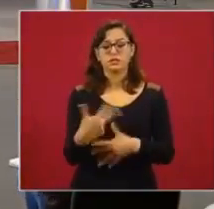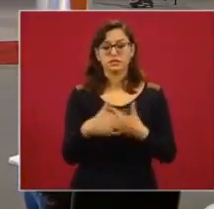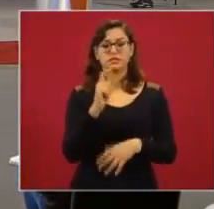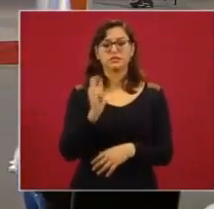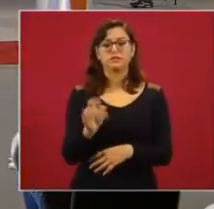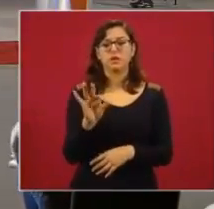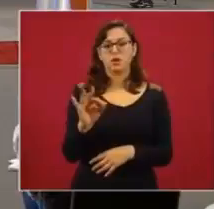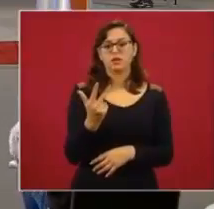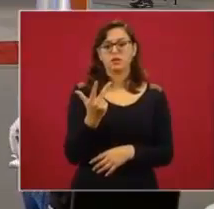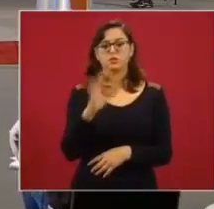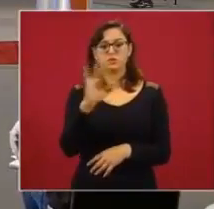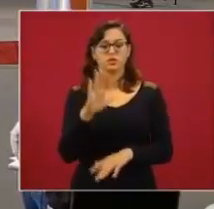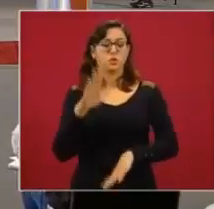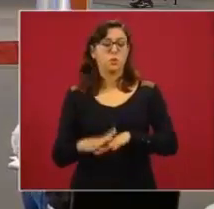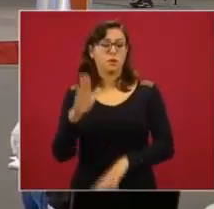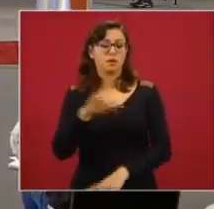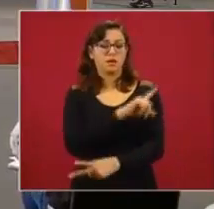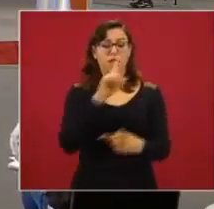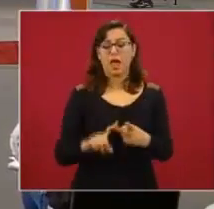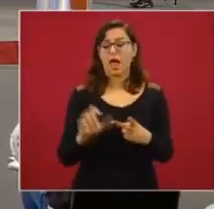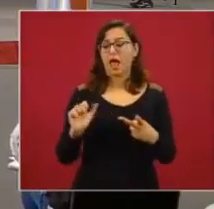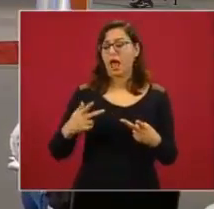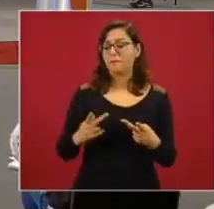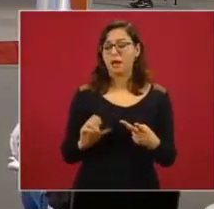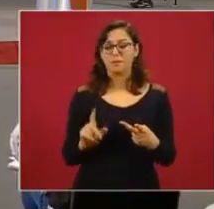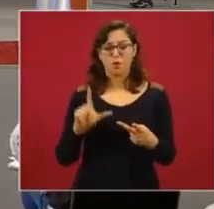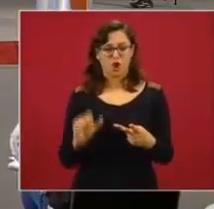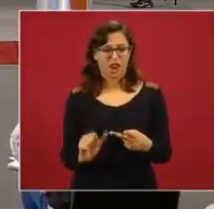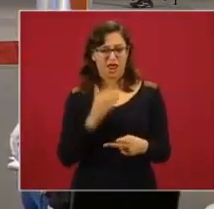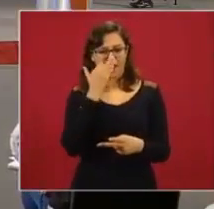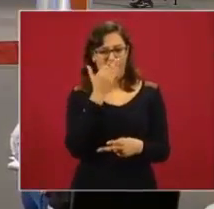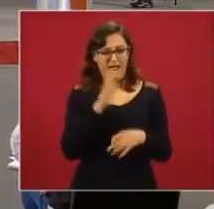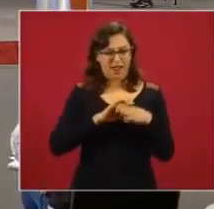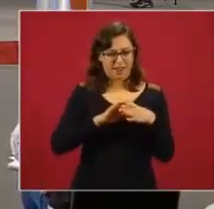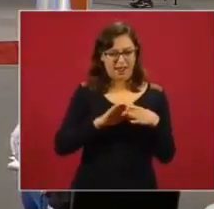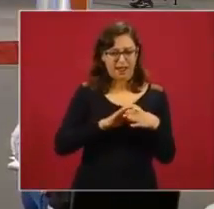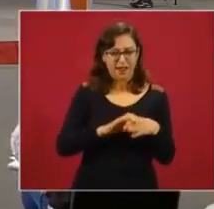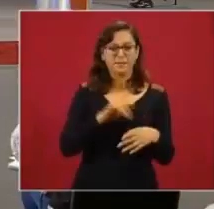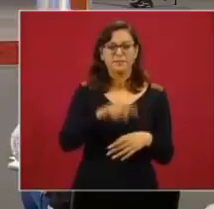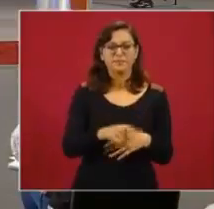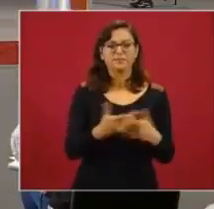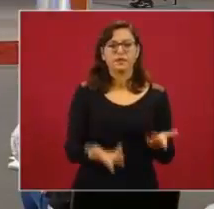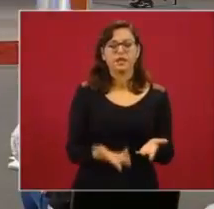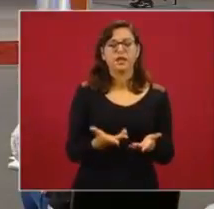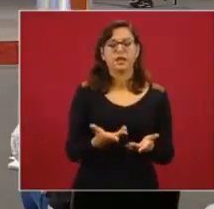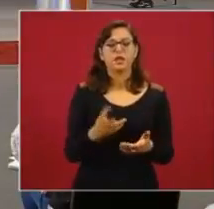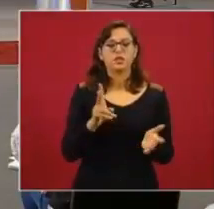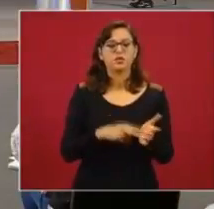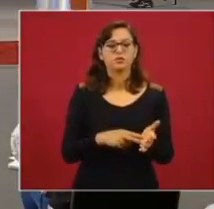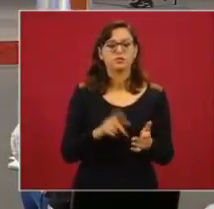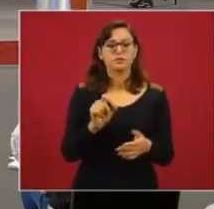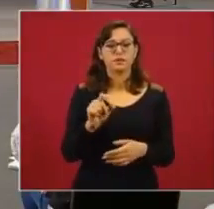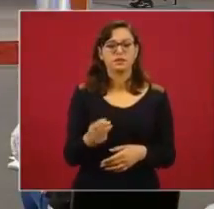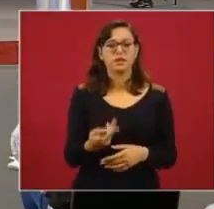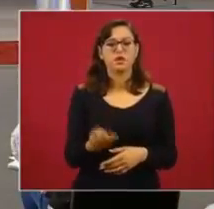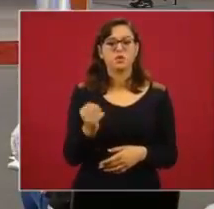más. En Amapola, diez mil sesenta plantillos. En la actualidad, en el dos mil veinte, en el dos novecientos cuarenta